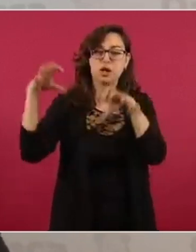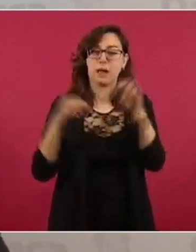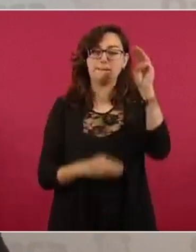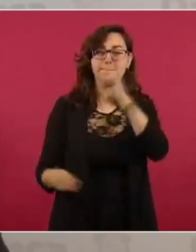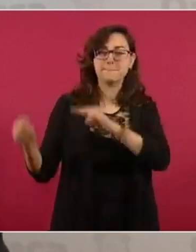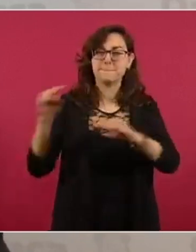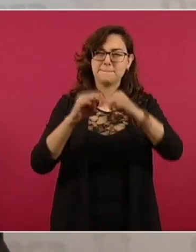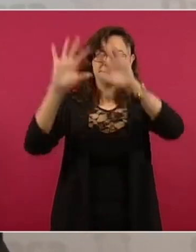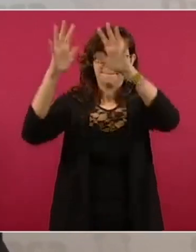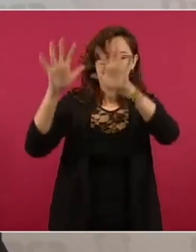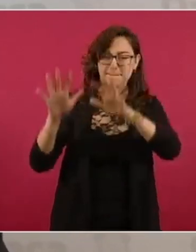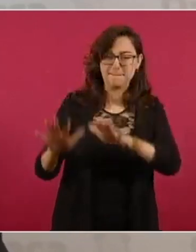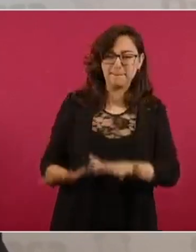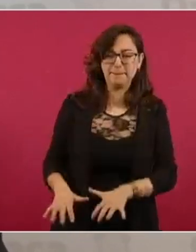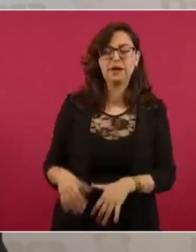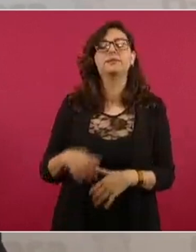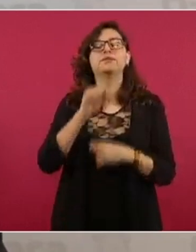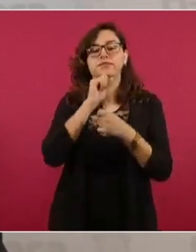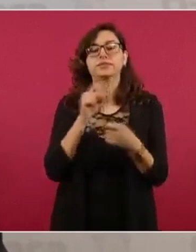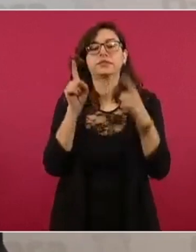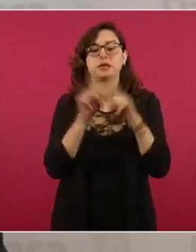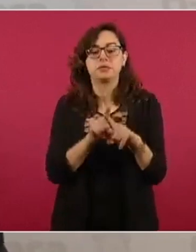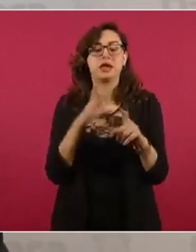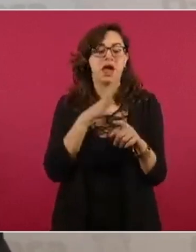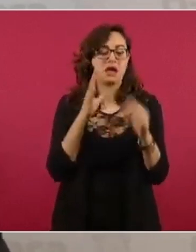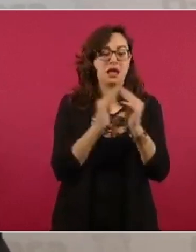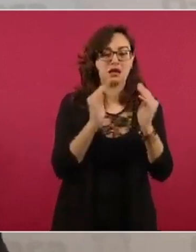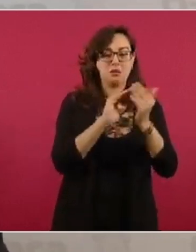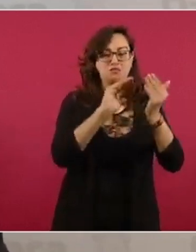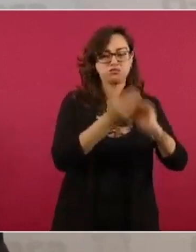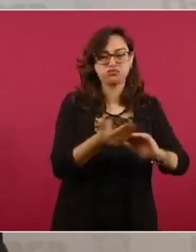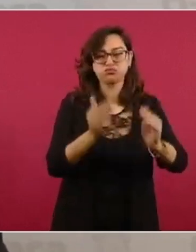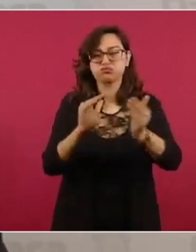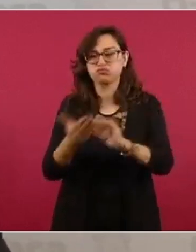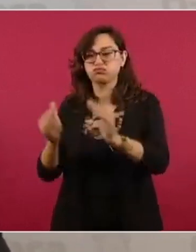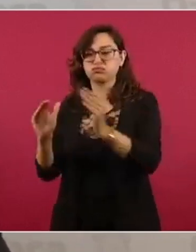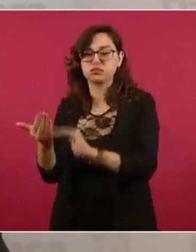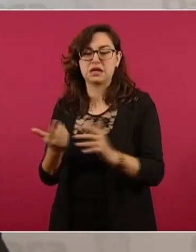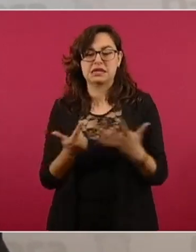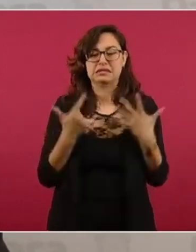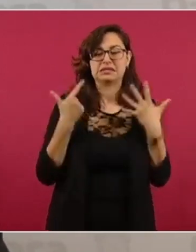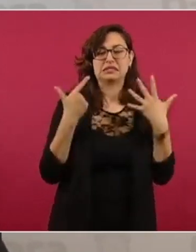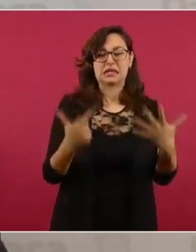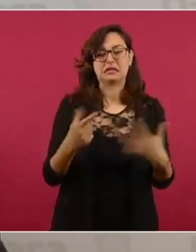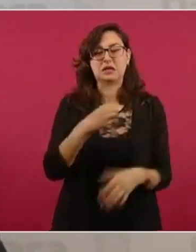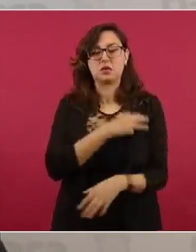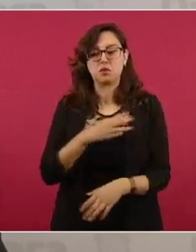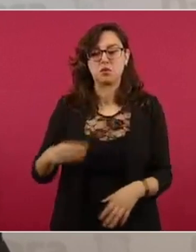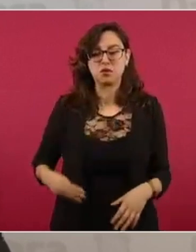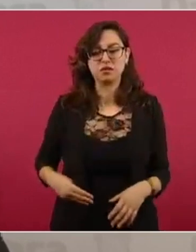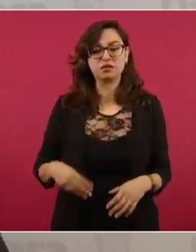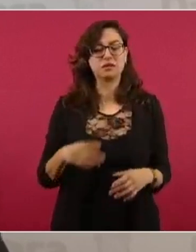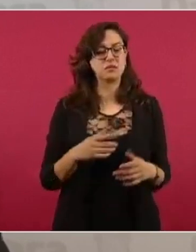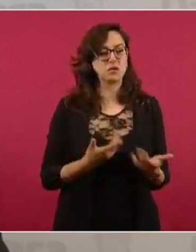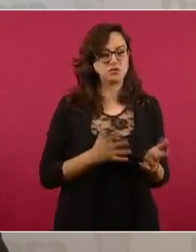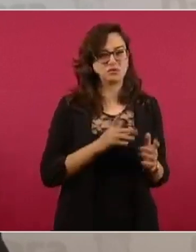Quiero informar también que hay afectaciones en viviendas. Nos informan que en siete municipios se empezaron ya los censos